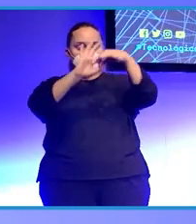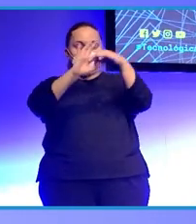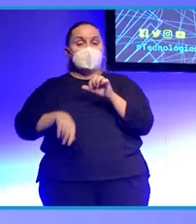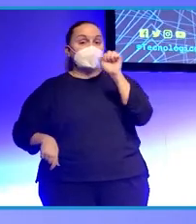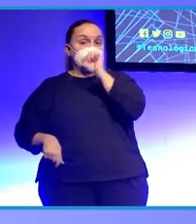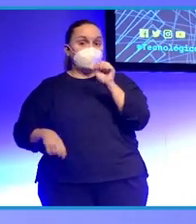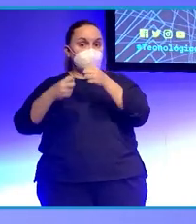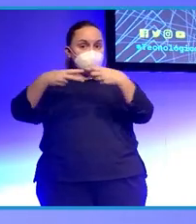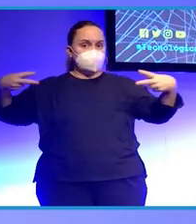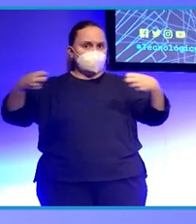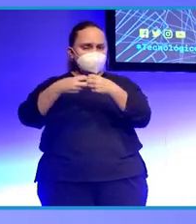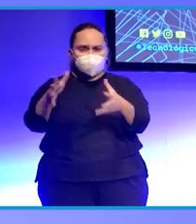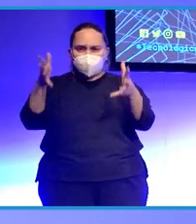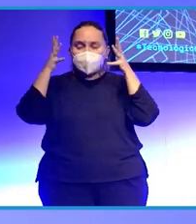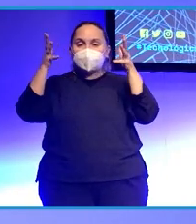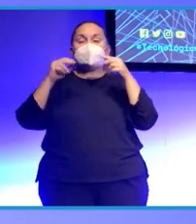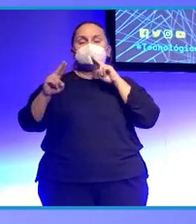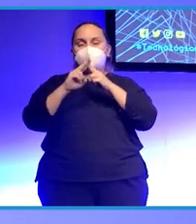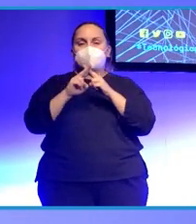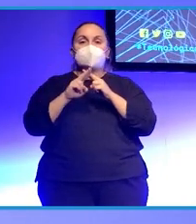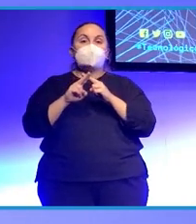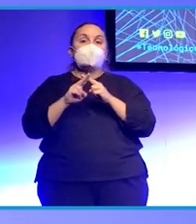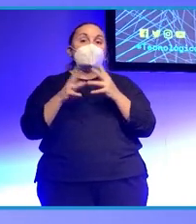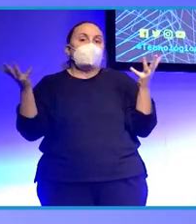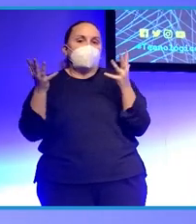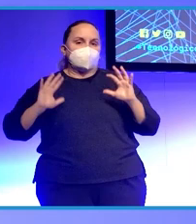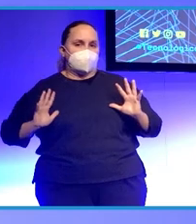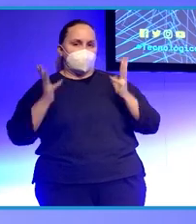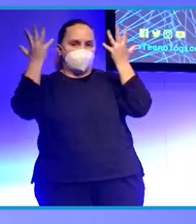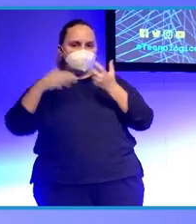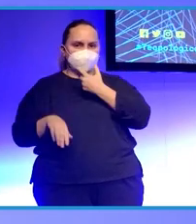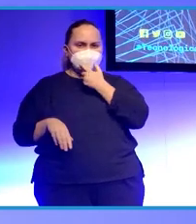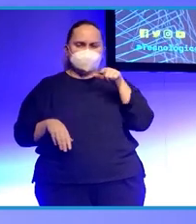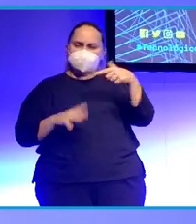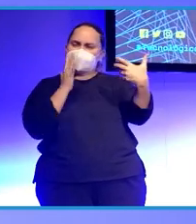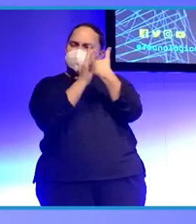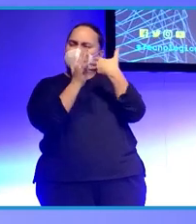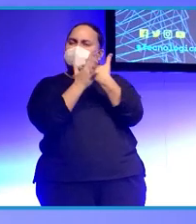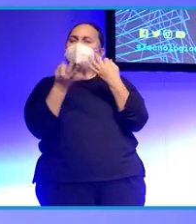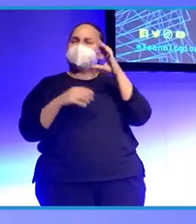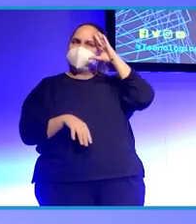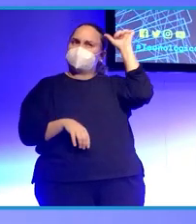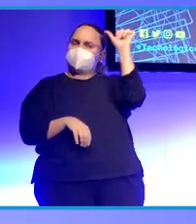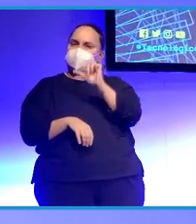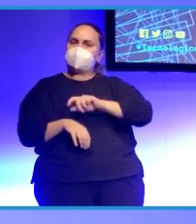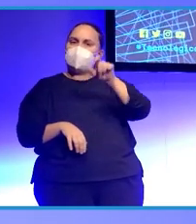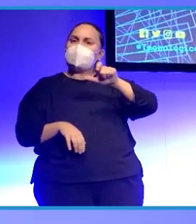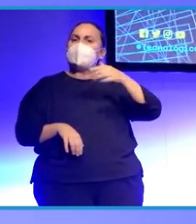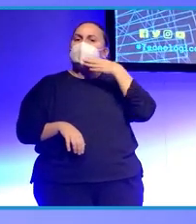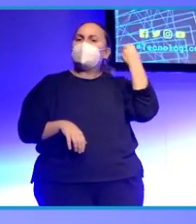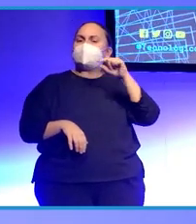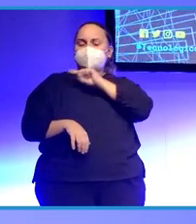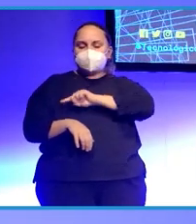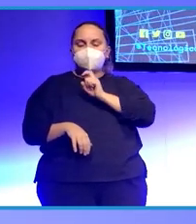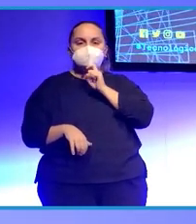la canción, os lo recomiendo, What a Life explica perfectamente lo que es el sentir y lo que vive la gente joven ahora